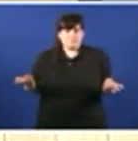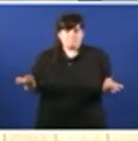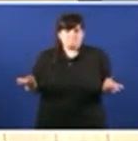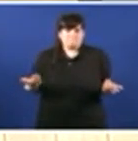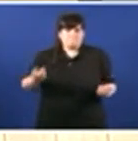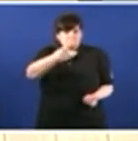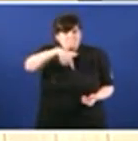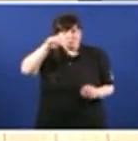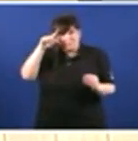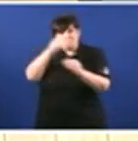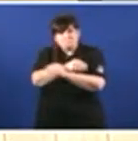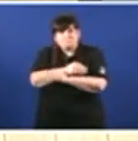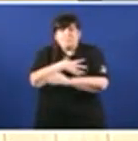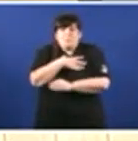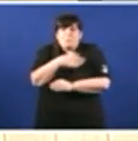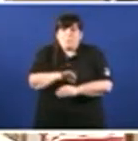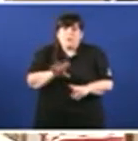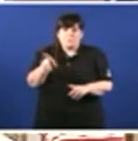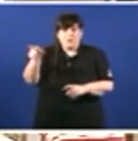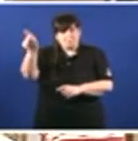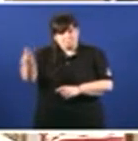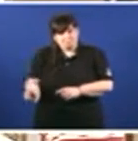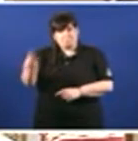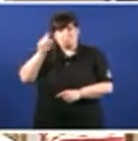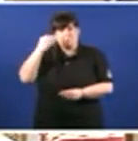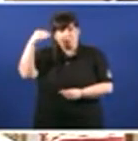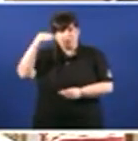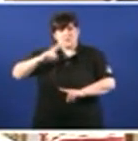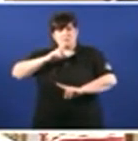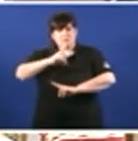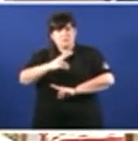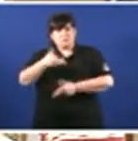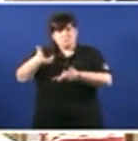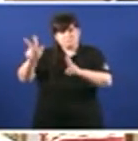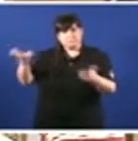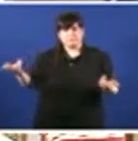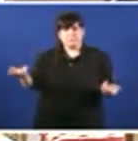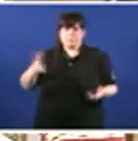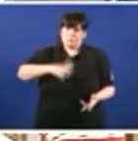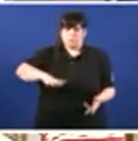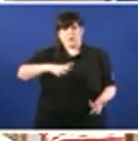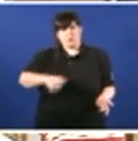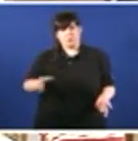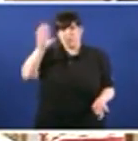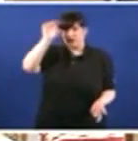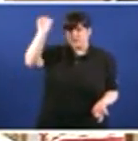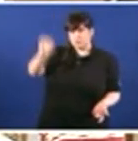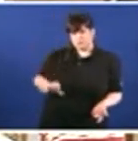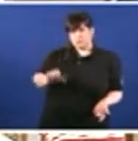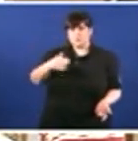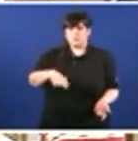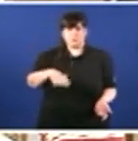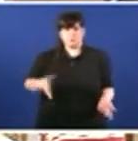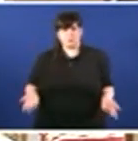poderán non estar de acordo pero poderá responde E se non están de acordo poderán volver a preguntar pero fagan o favor Deixen escoitar ao